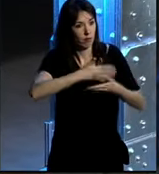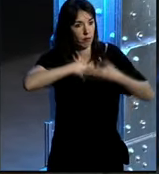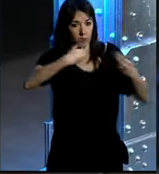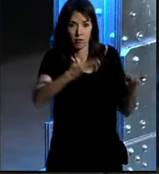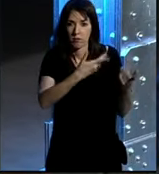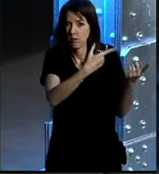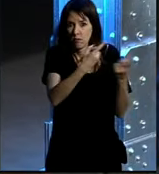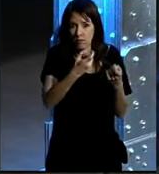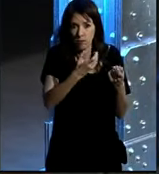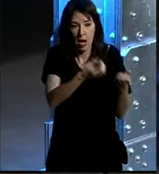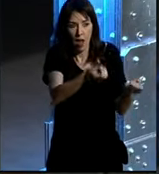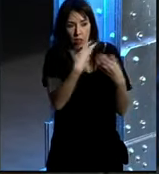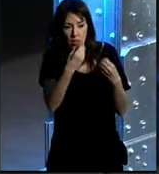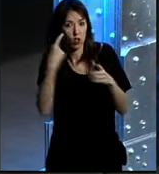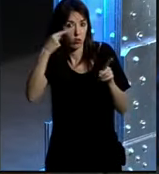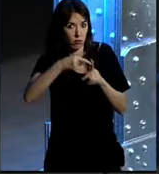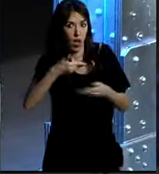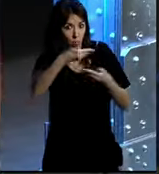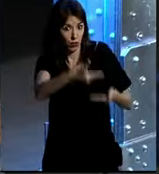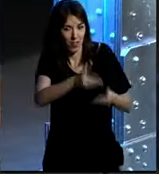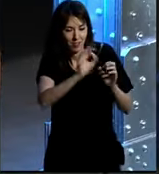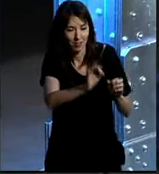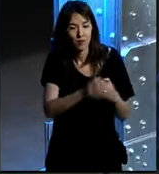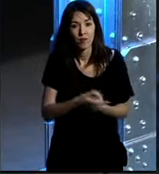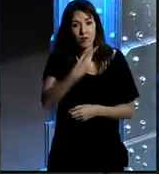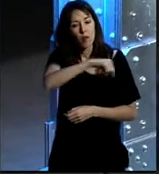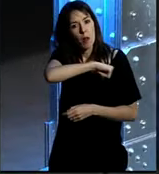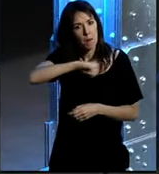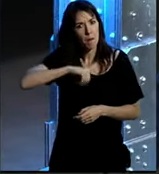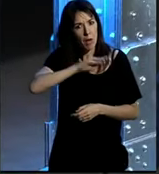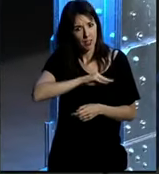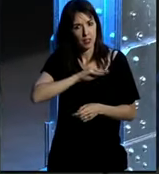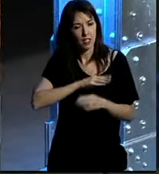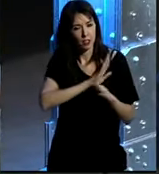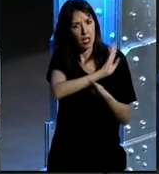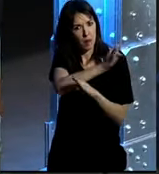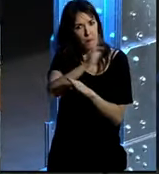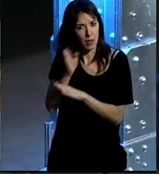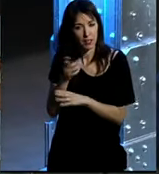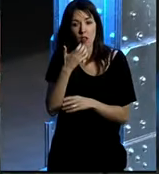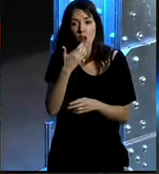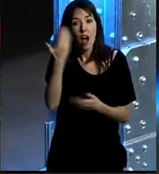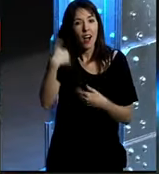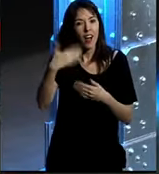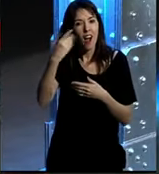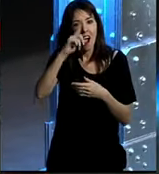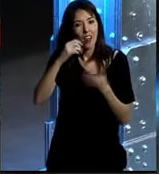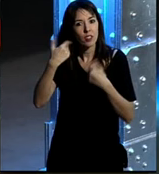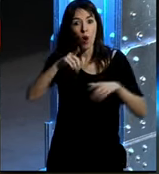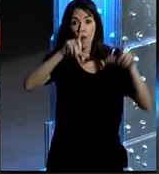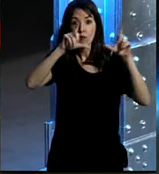disposición para que nos pase los datos para ayudarle tratamos de personalizar bastante nuestra presencia antes incluso teníamos las fotos de las